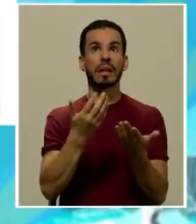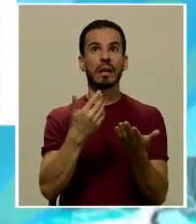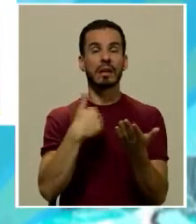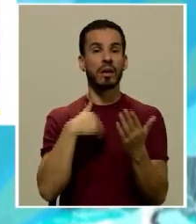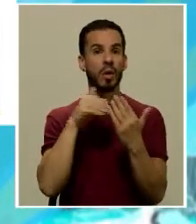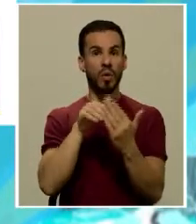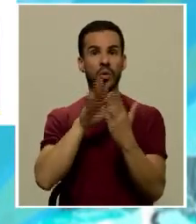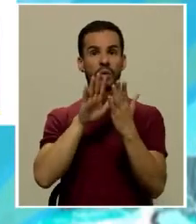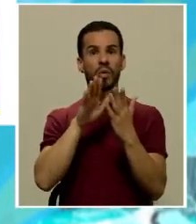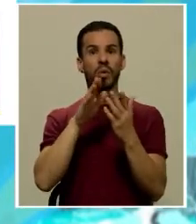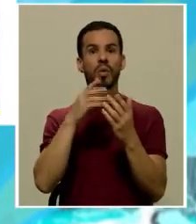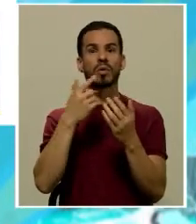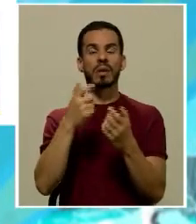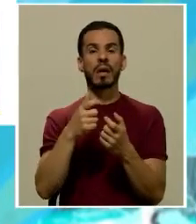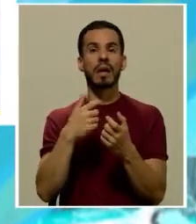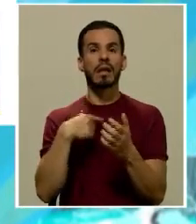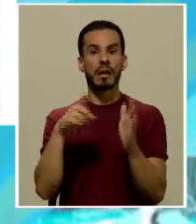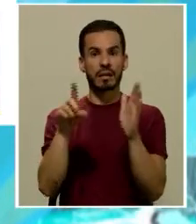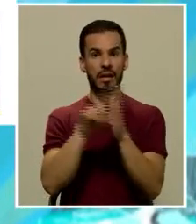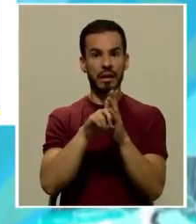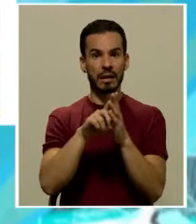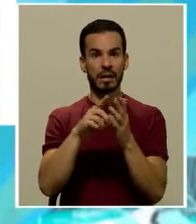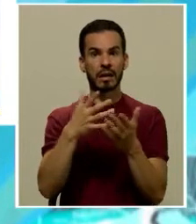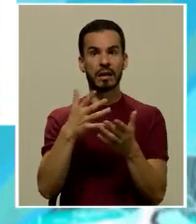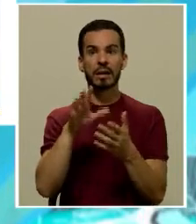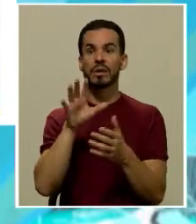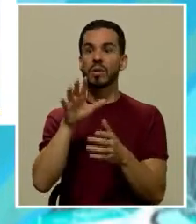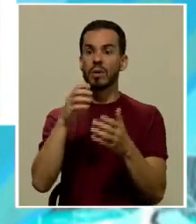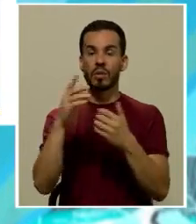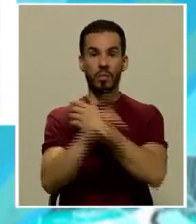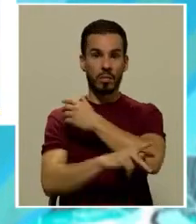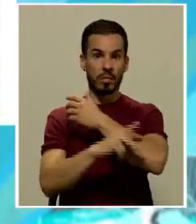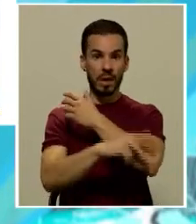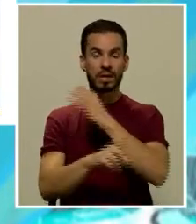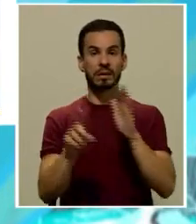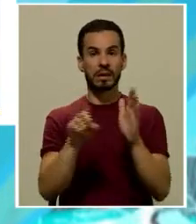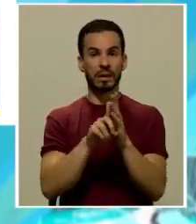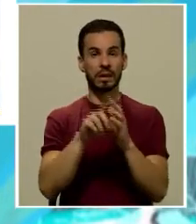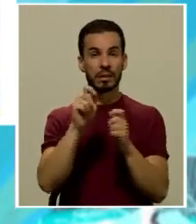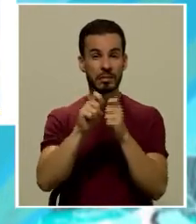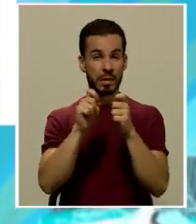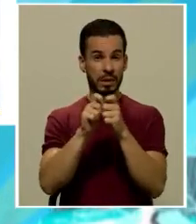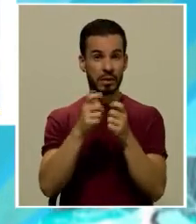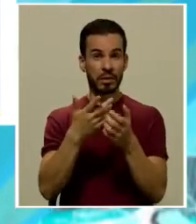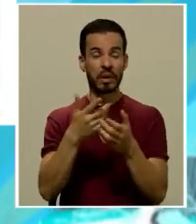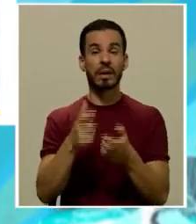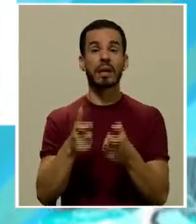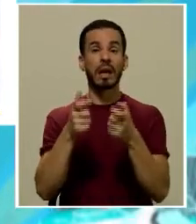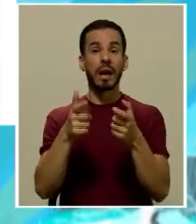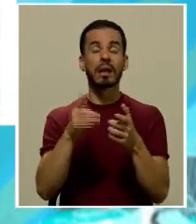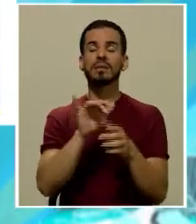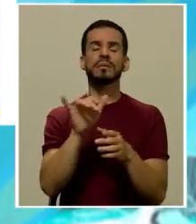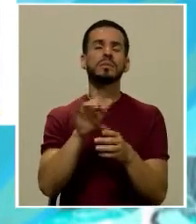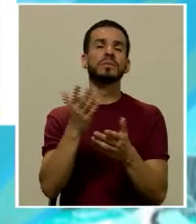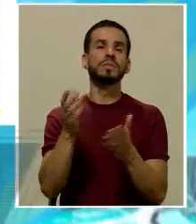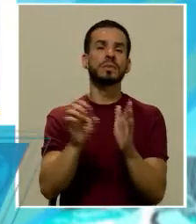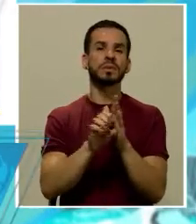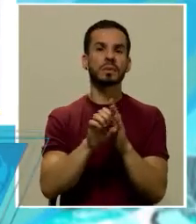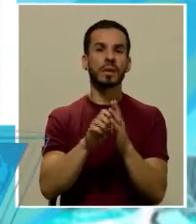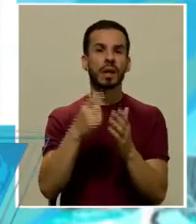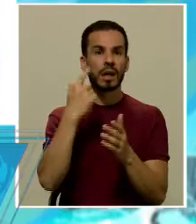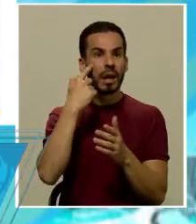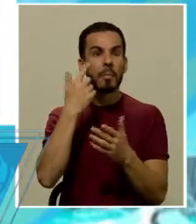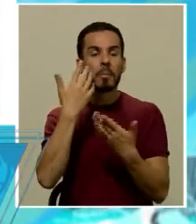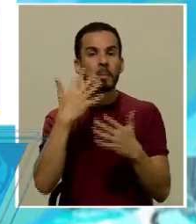en contra de una serie de garantías propias de un estado de derecho en particular en relación con garantías como la